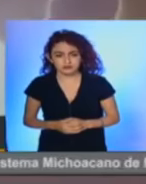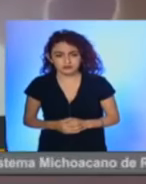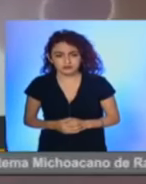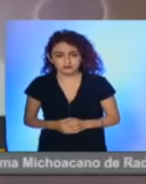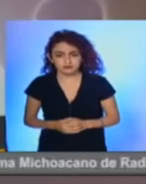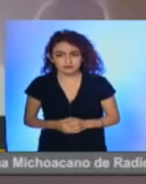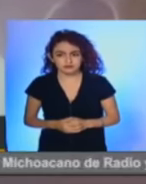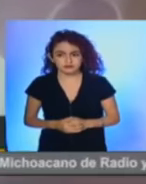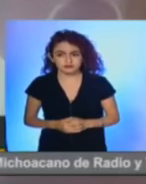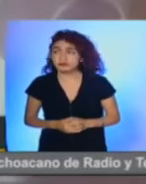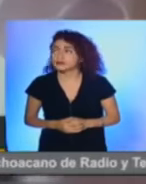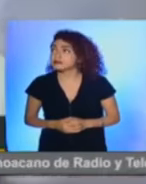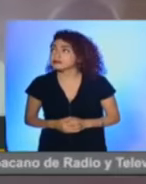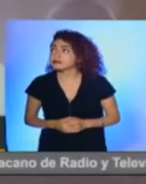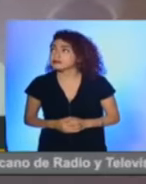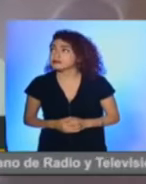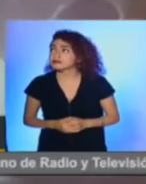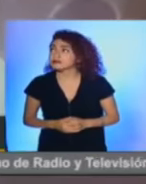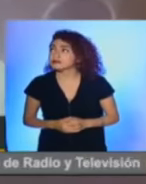hay quienes creen que